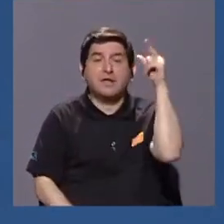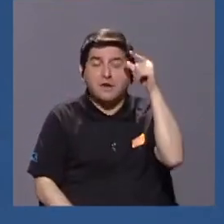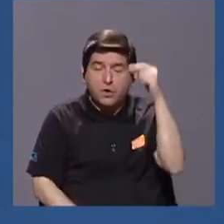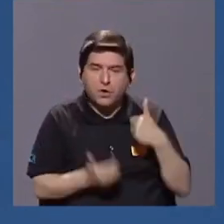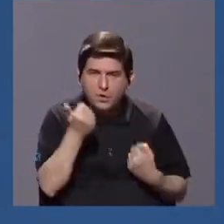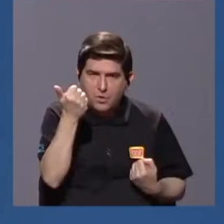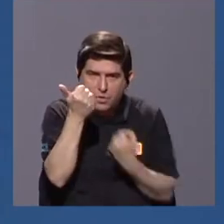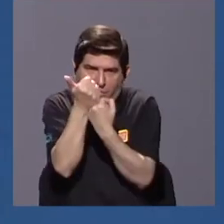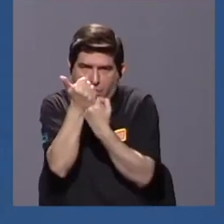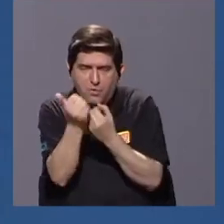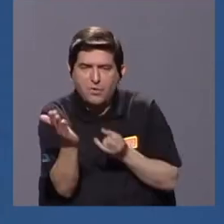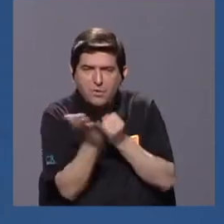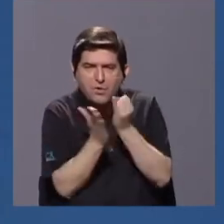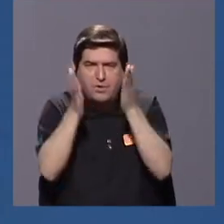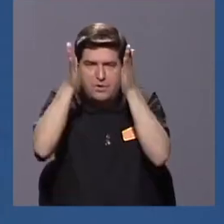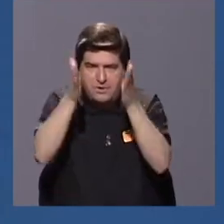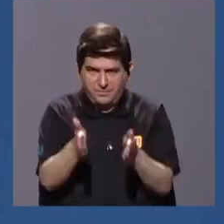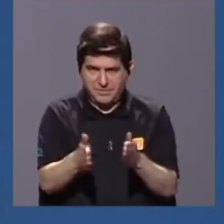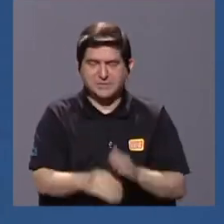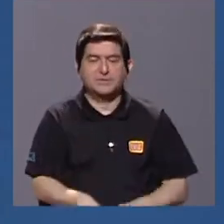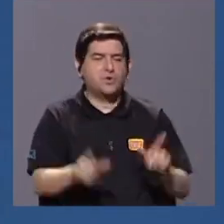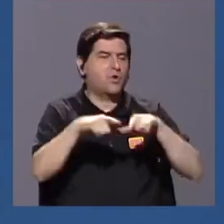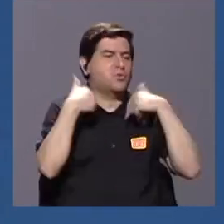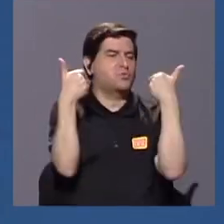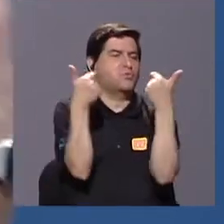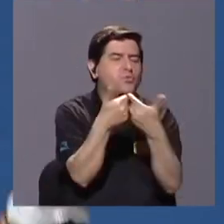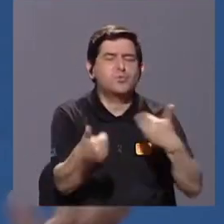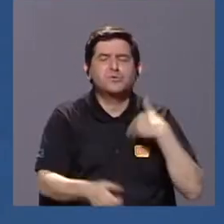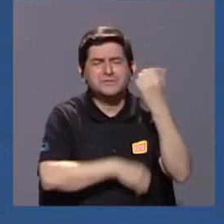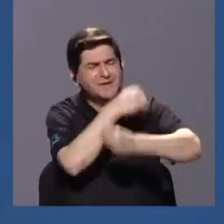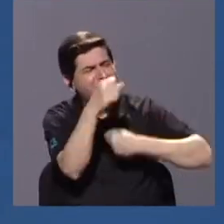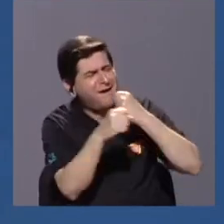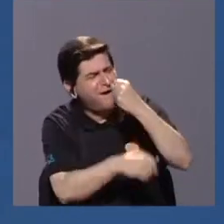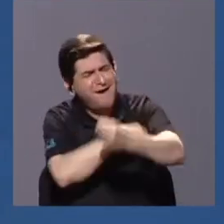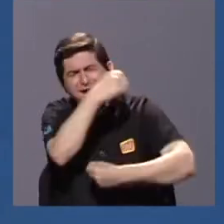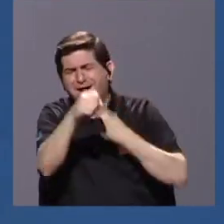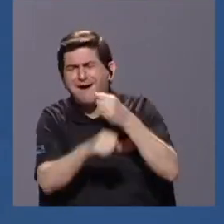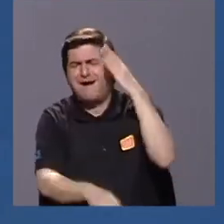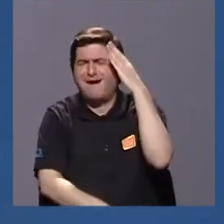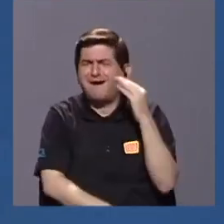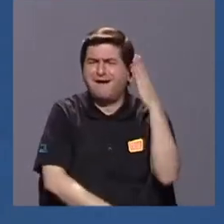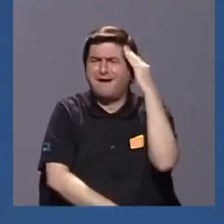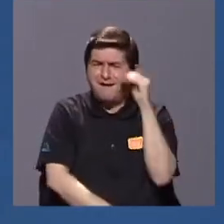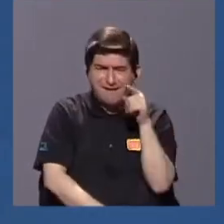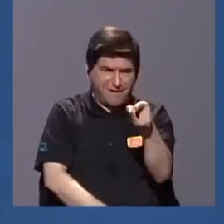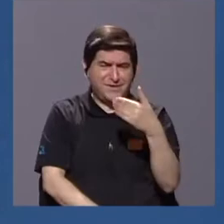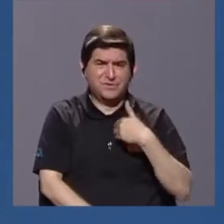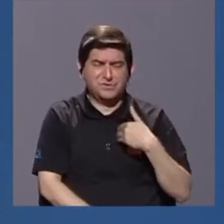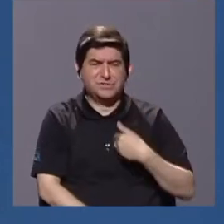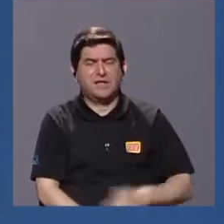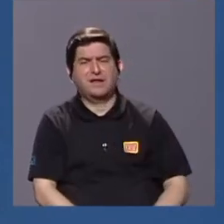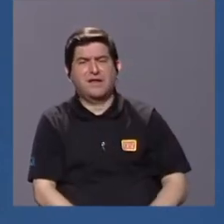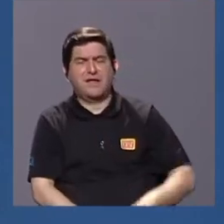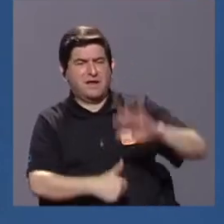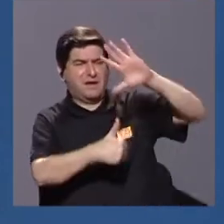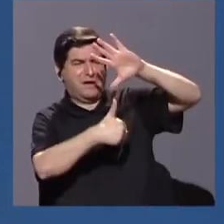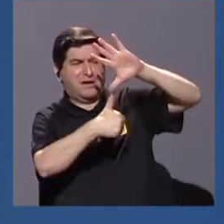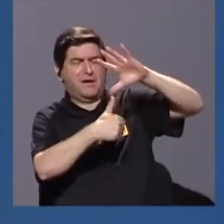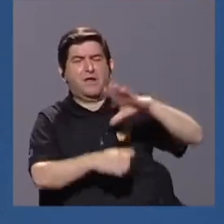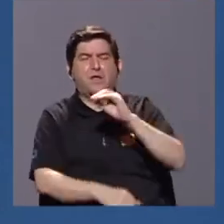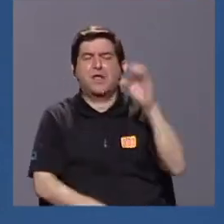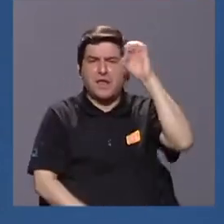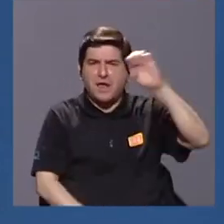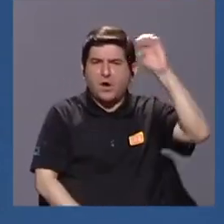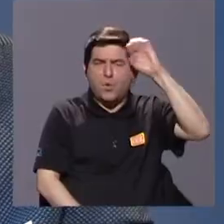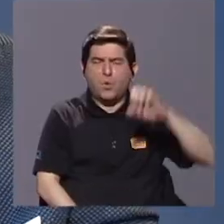apoyo de investigadores o grupos que tienen años y mucha experiencia tanto de Norteamérica como de Europa